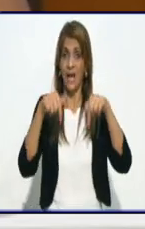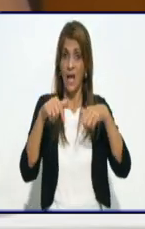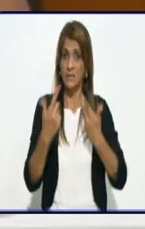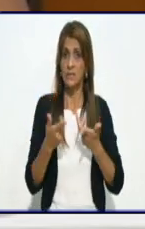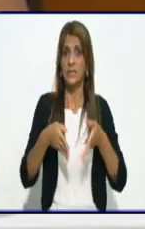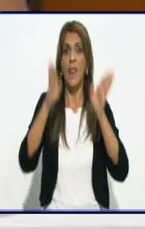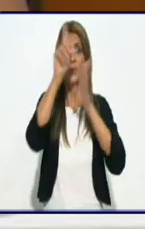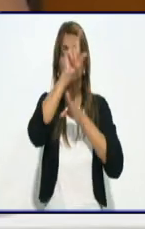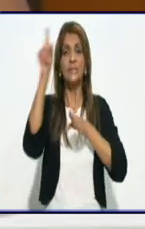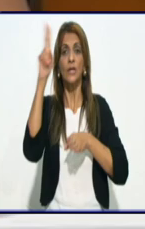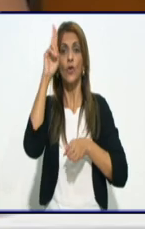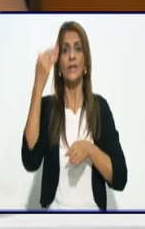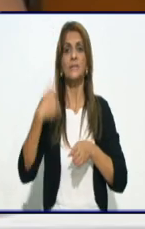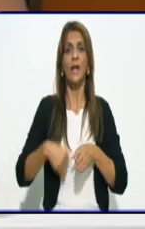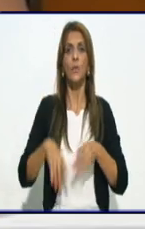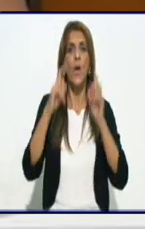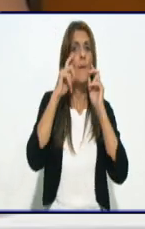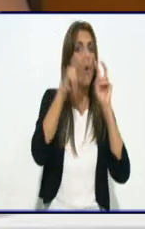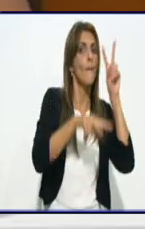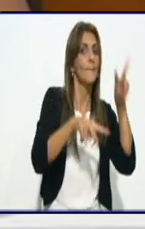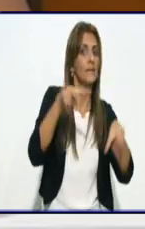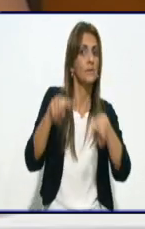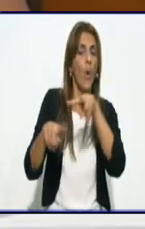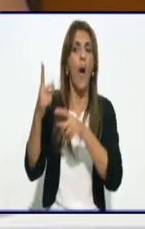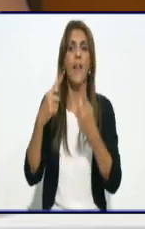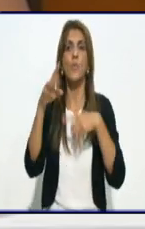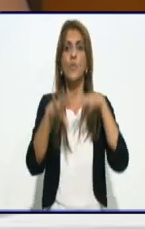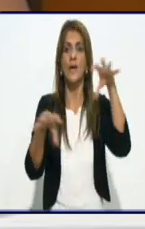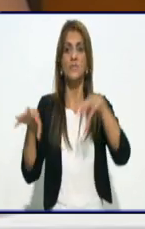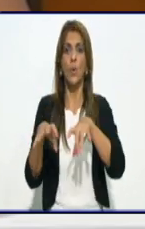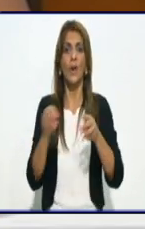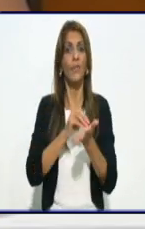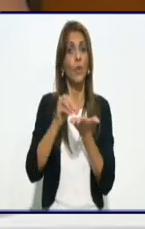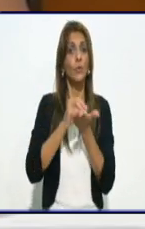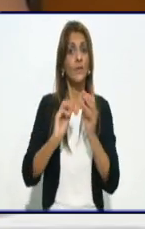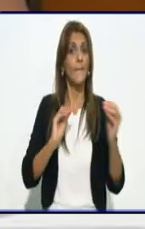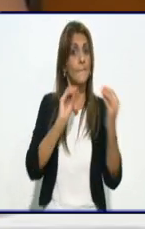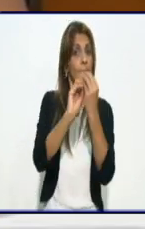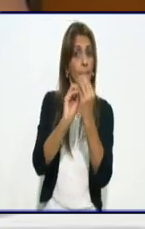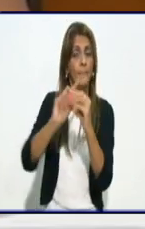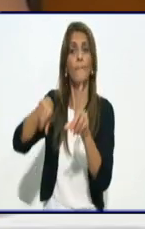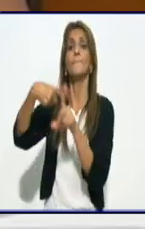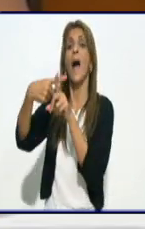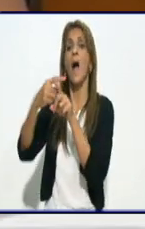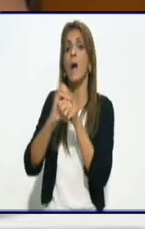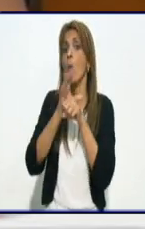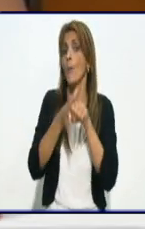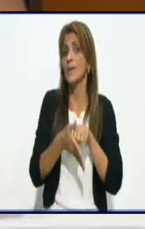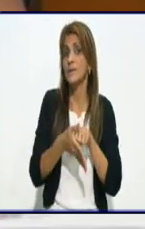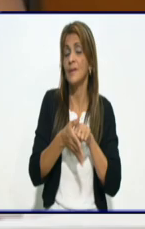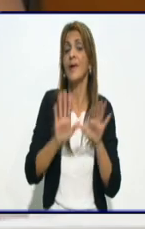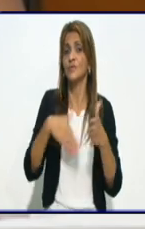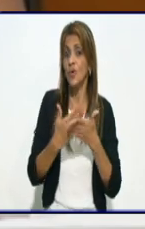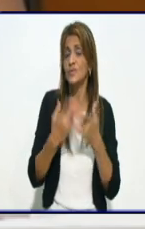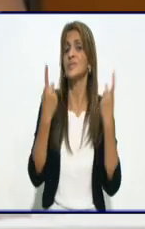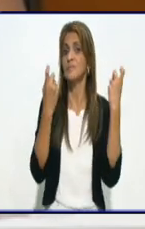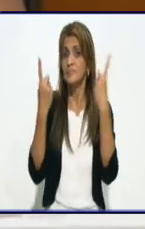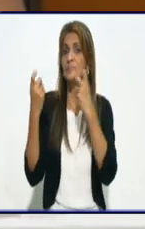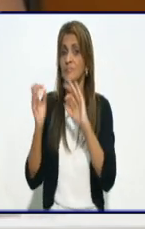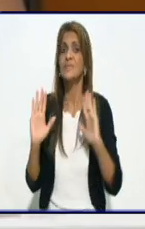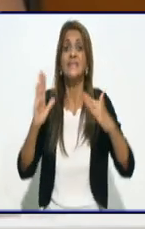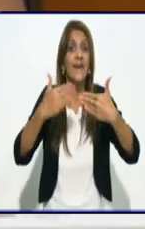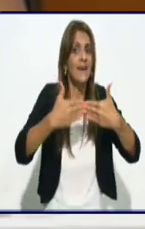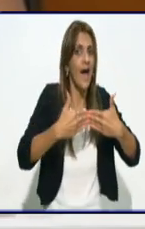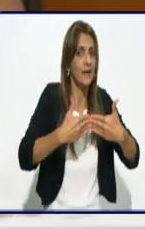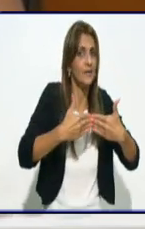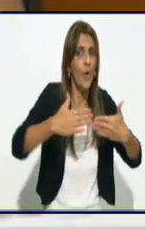zonas donde hay índice de alta transmisión y por eso existe en ellas entonces la necesidad de hacer un cierre total para